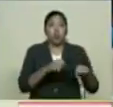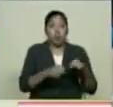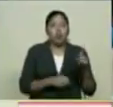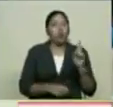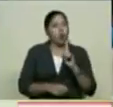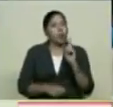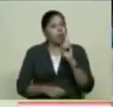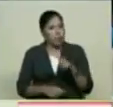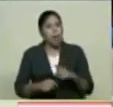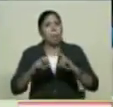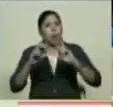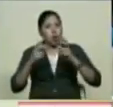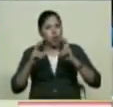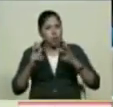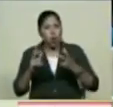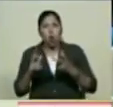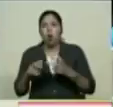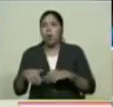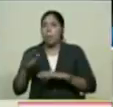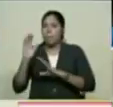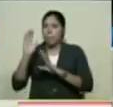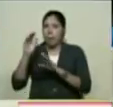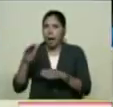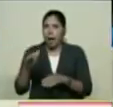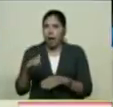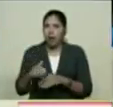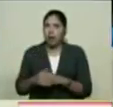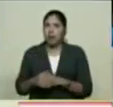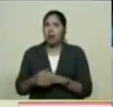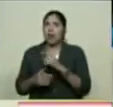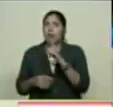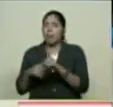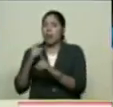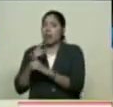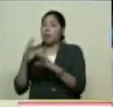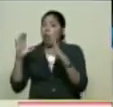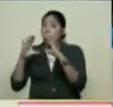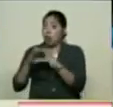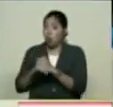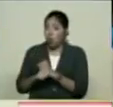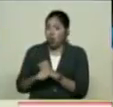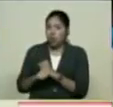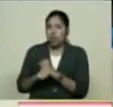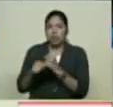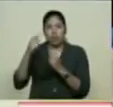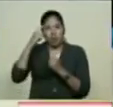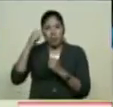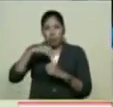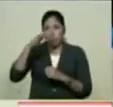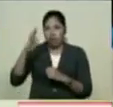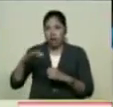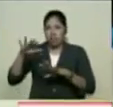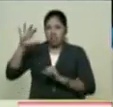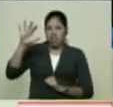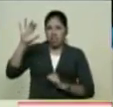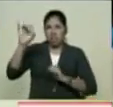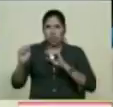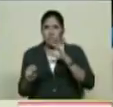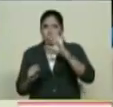De Hemos tenido Campeonatos nocturnos Y diurnos De escalada Entonces Es decir